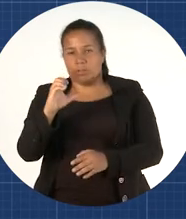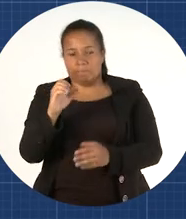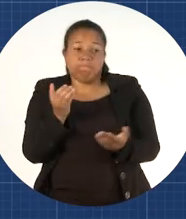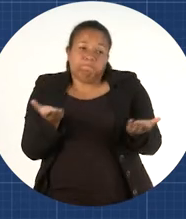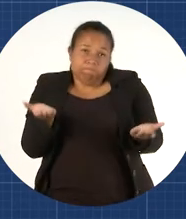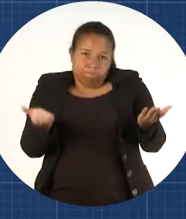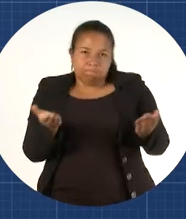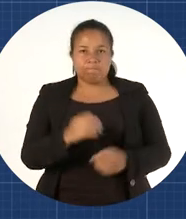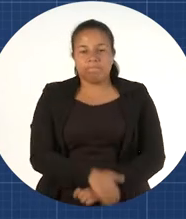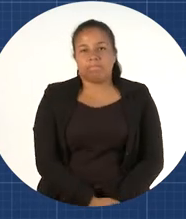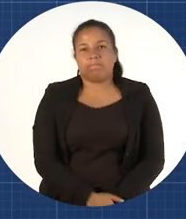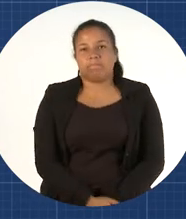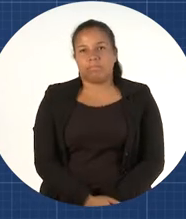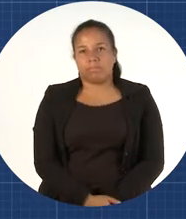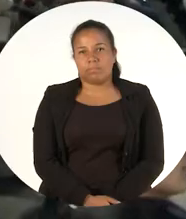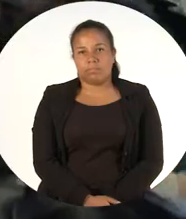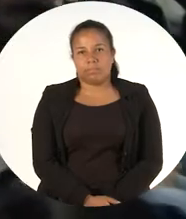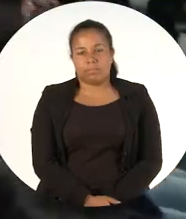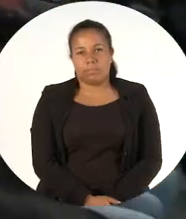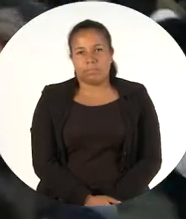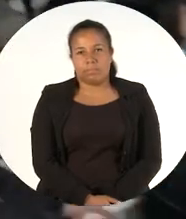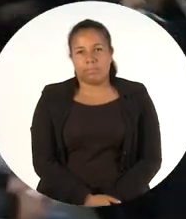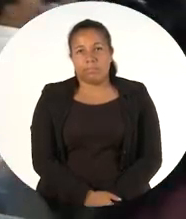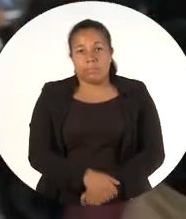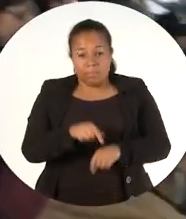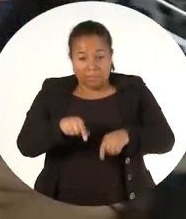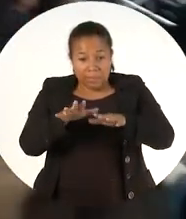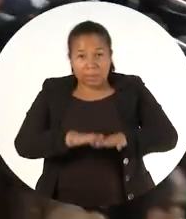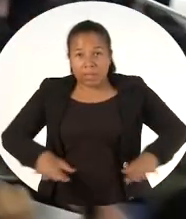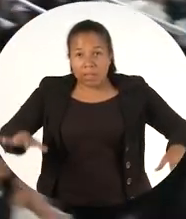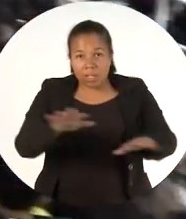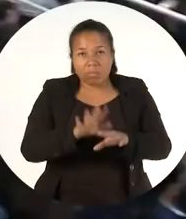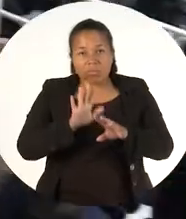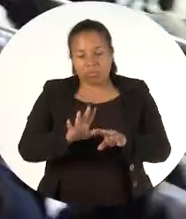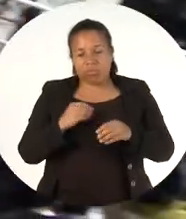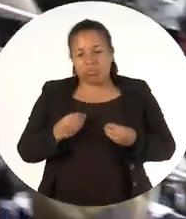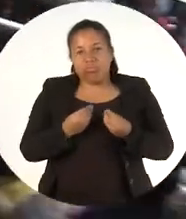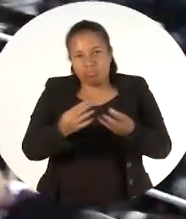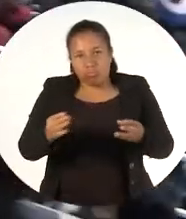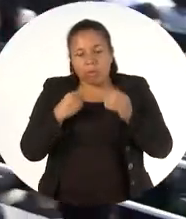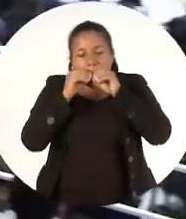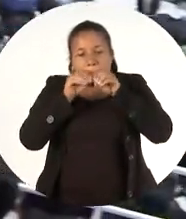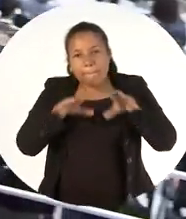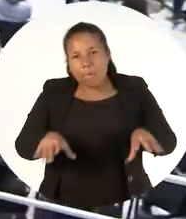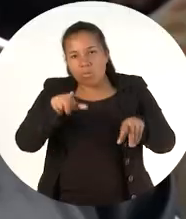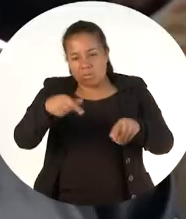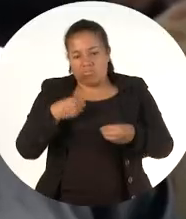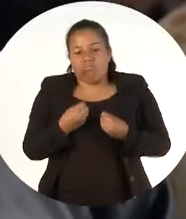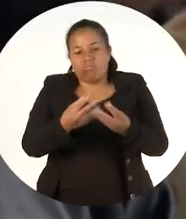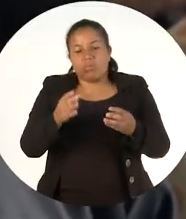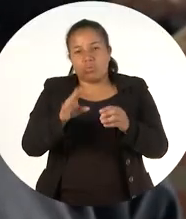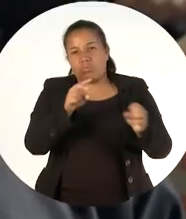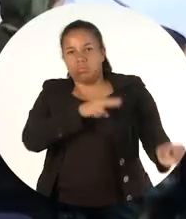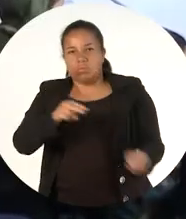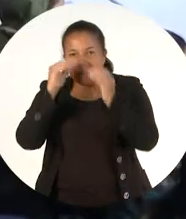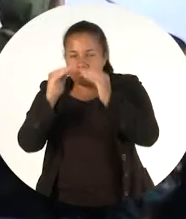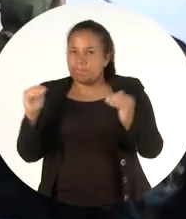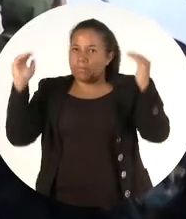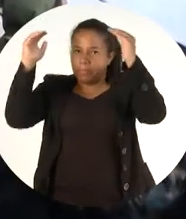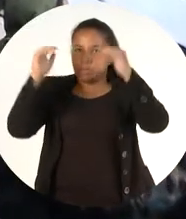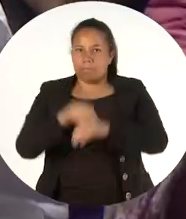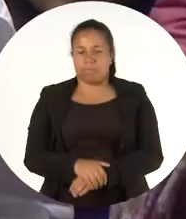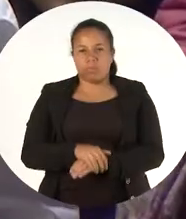estas instalaciones son un bien público en beneficio de la educación superior pública